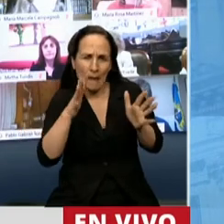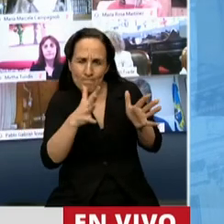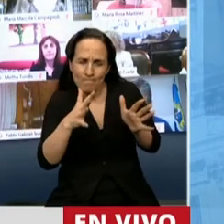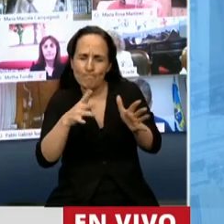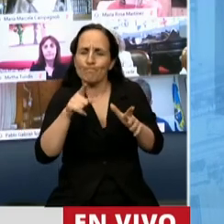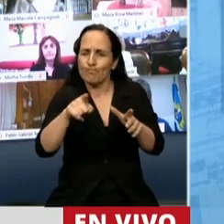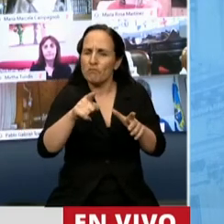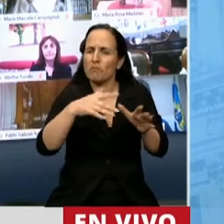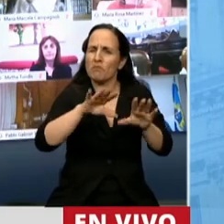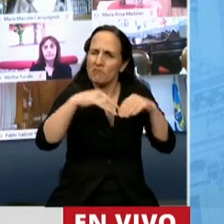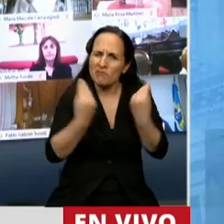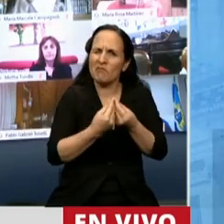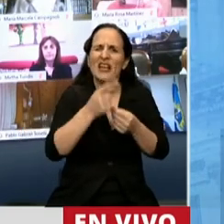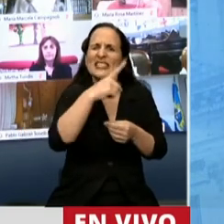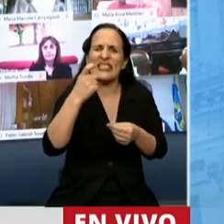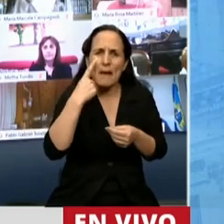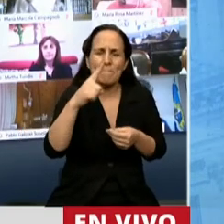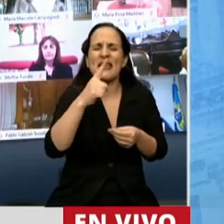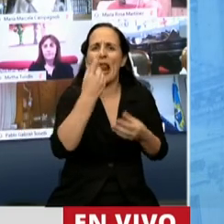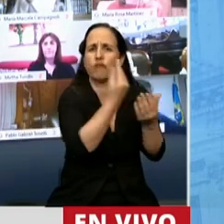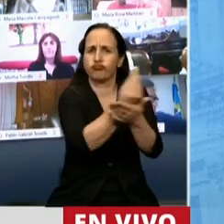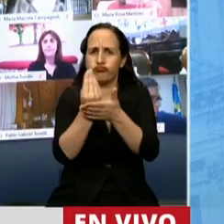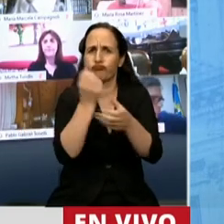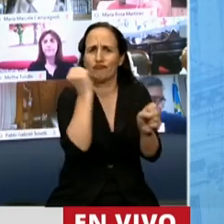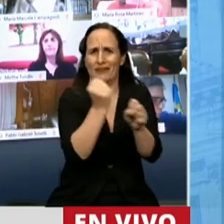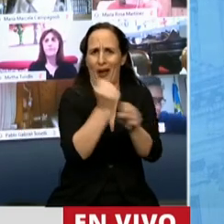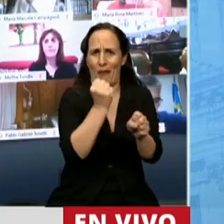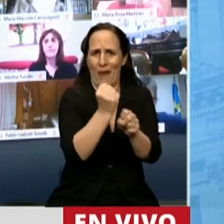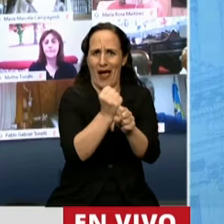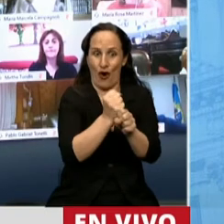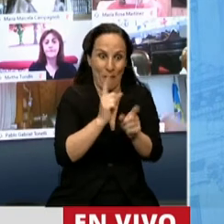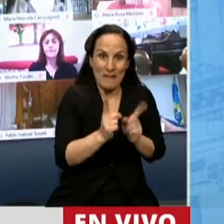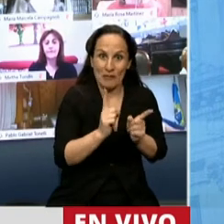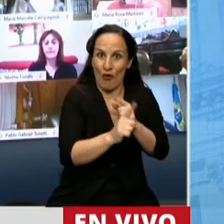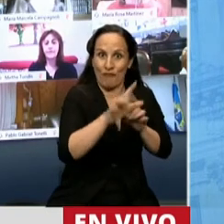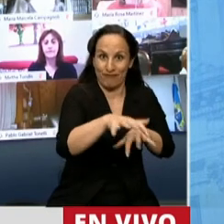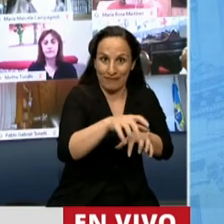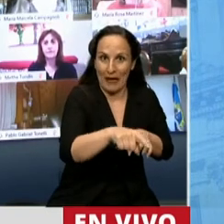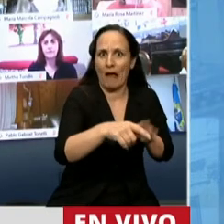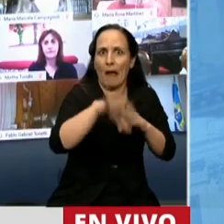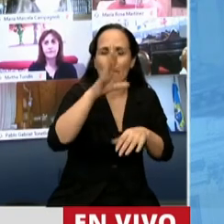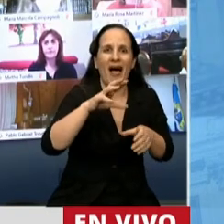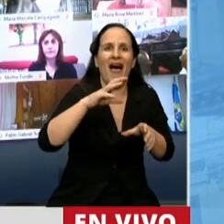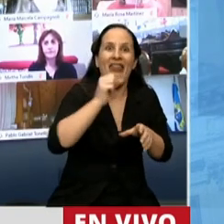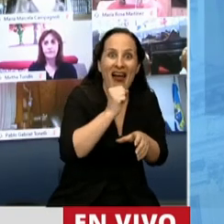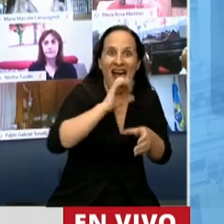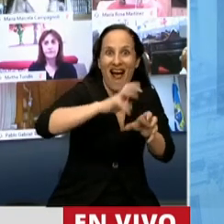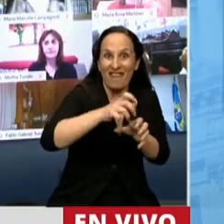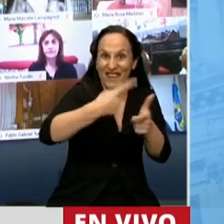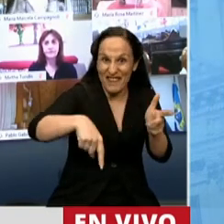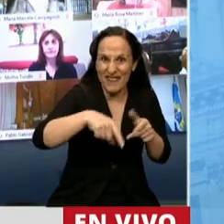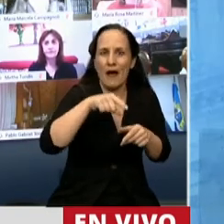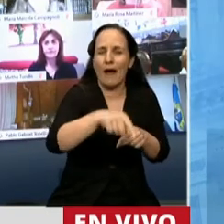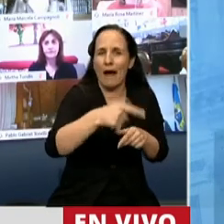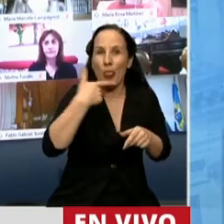conjunto genera más de 100.000 puestos de trabajo directos, siendo los cítricos dulces el